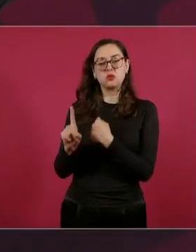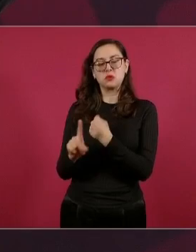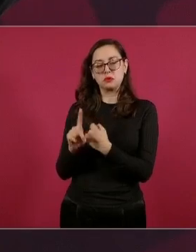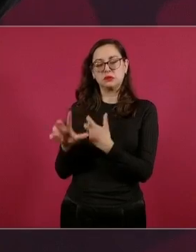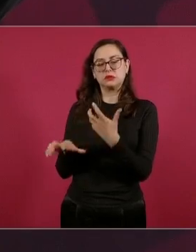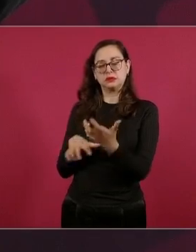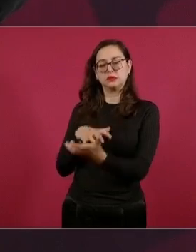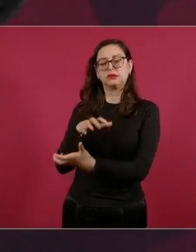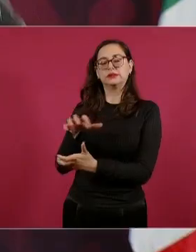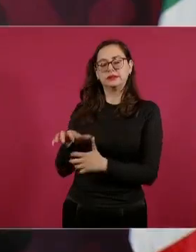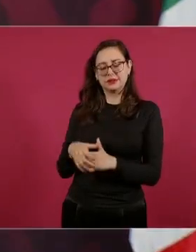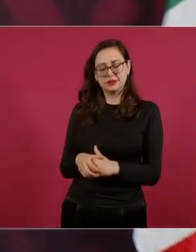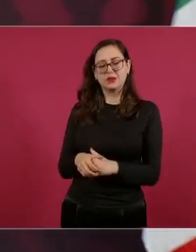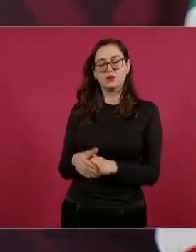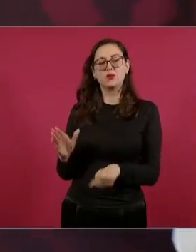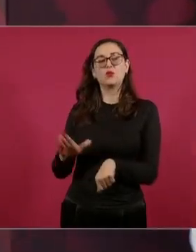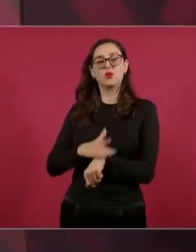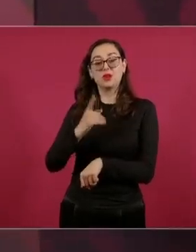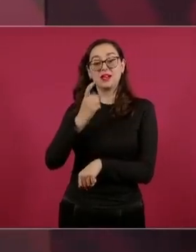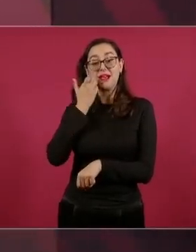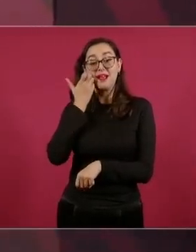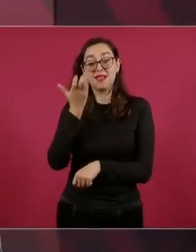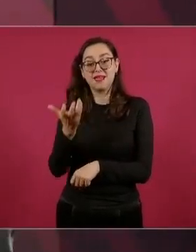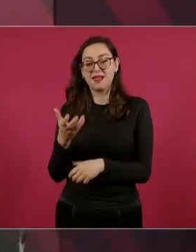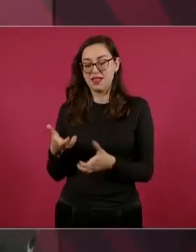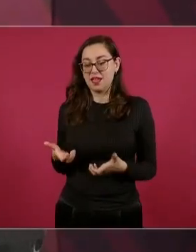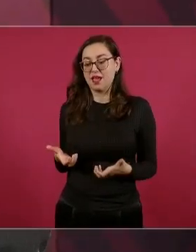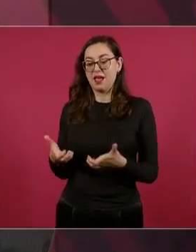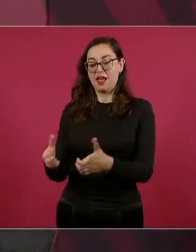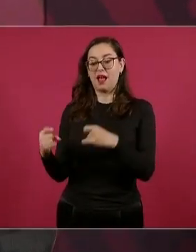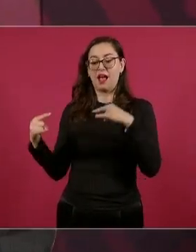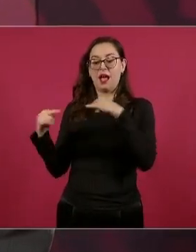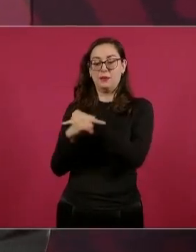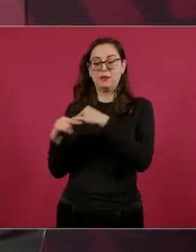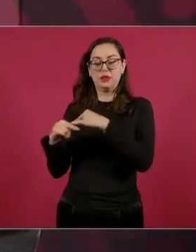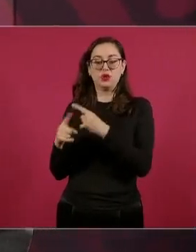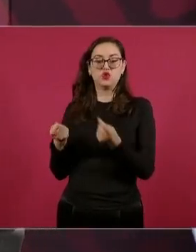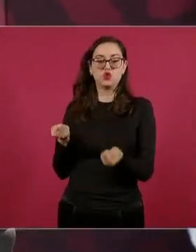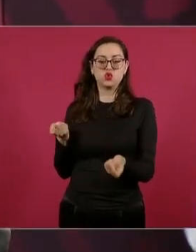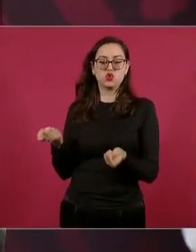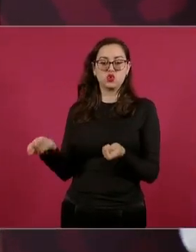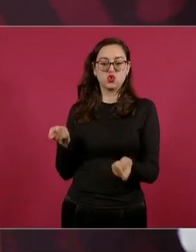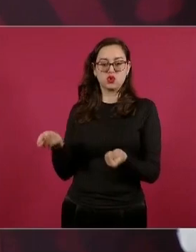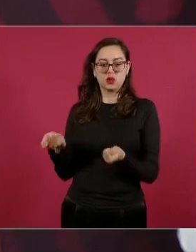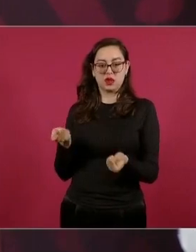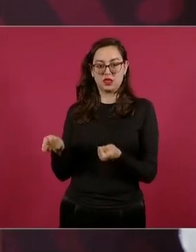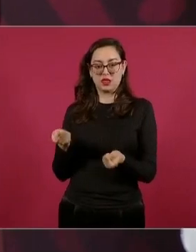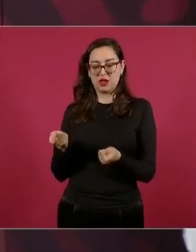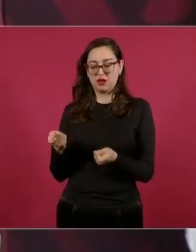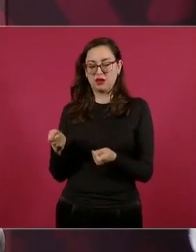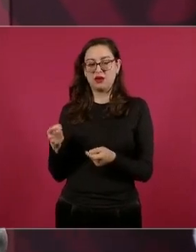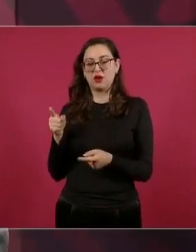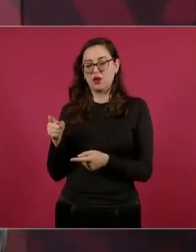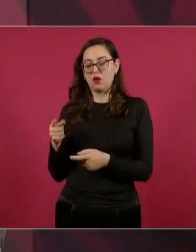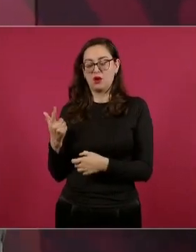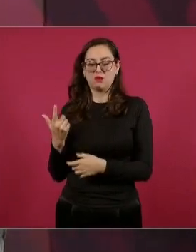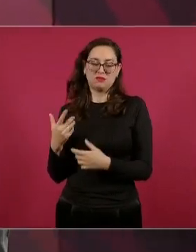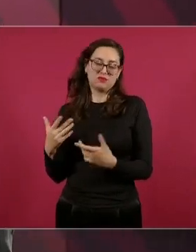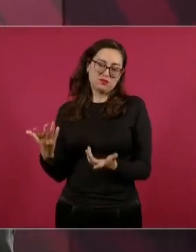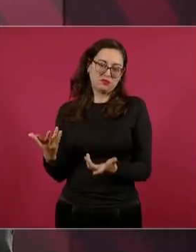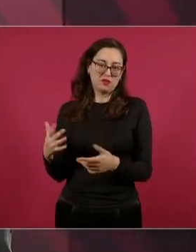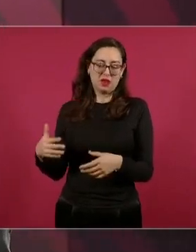control de corredores de Guatemala hacia Chiapas.